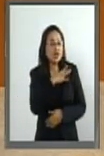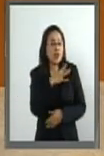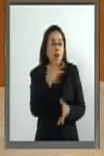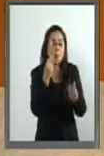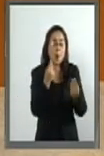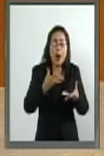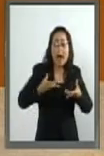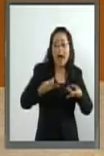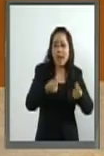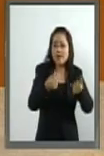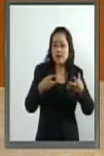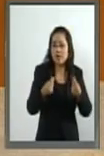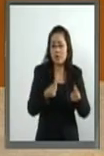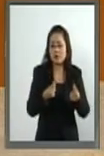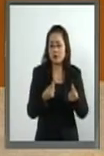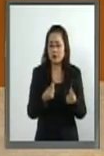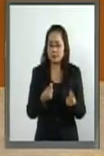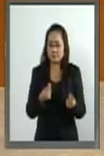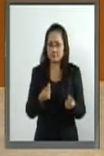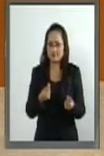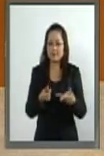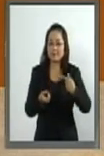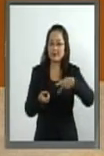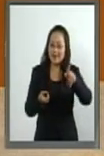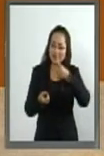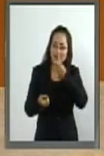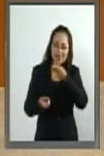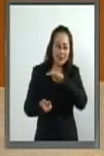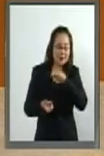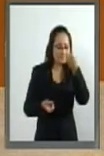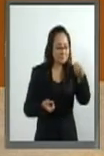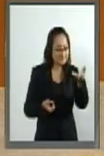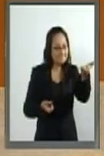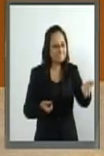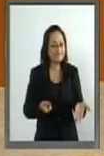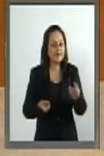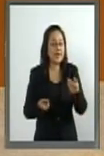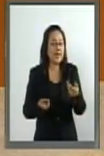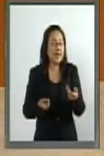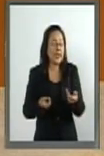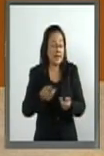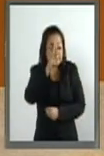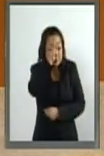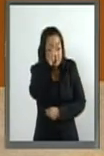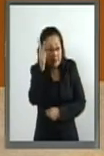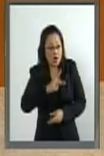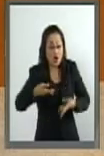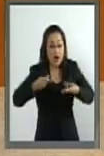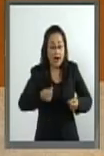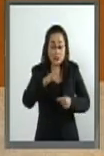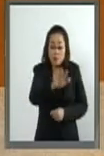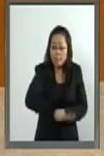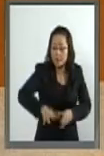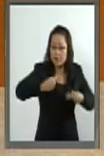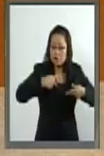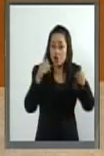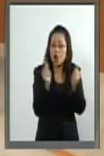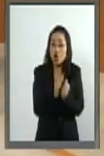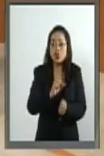dinero, pero hay que decirle a Hacienda que sale más caro el pueblo con sida